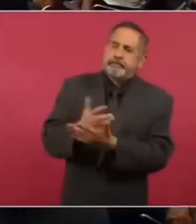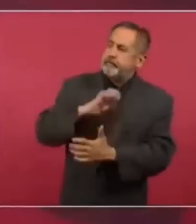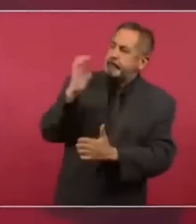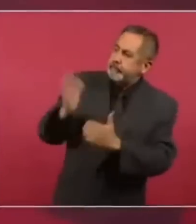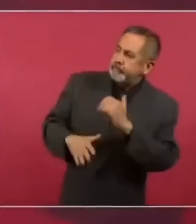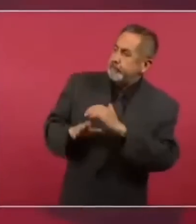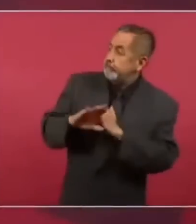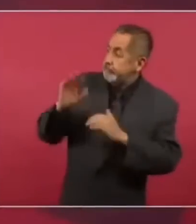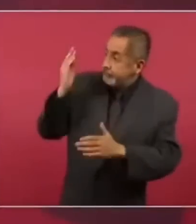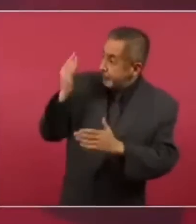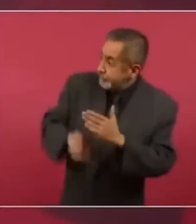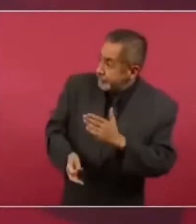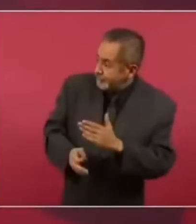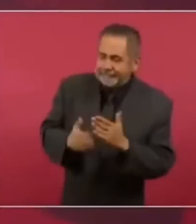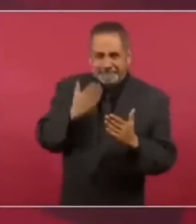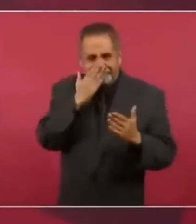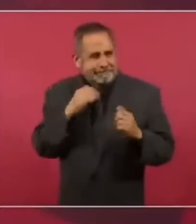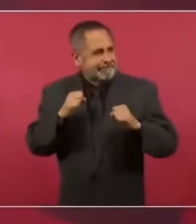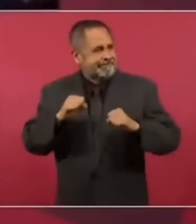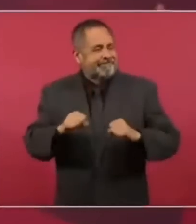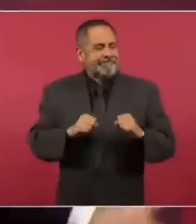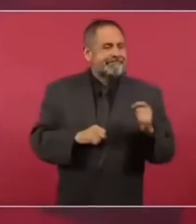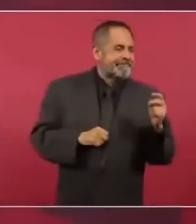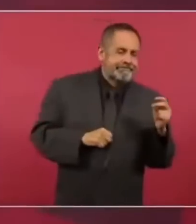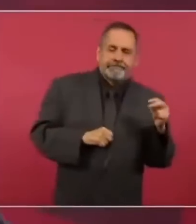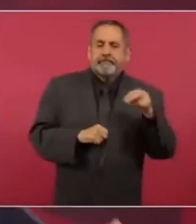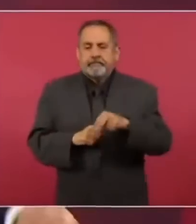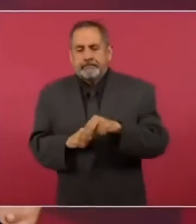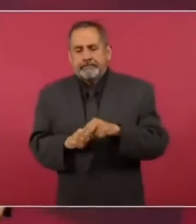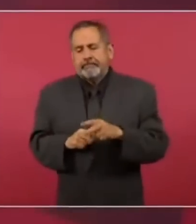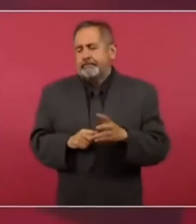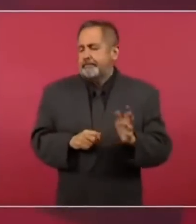pues también con la idea de que aún